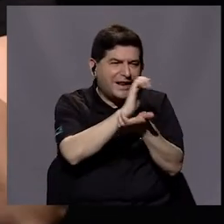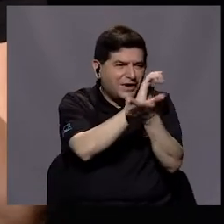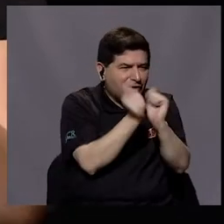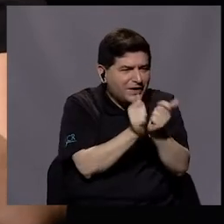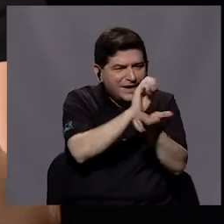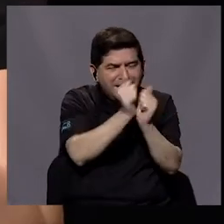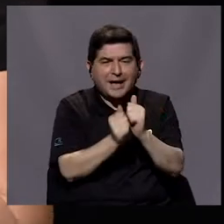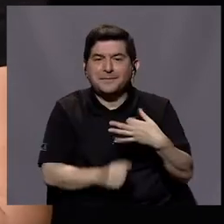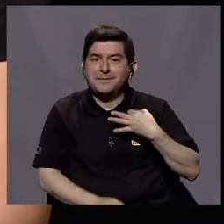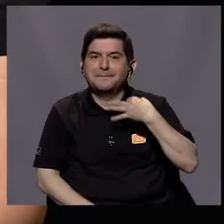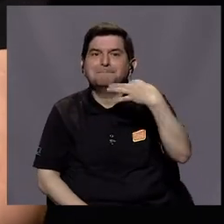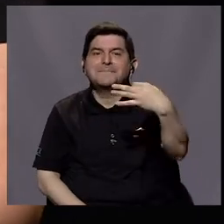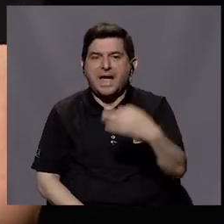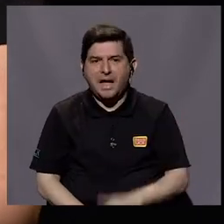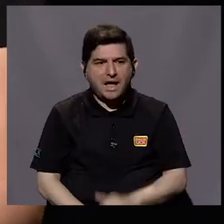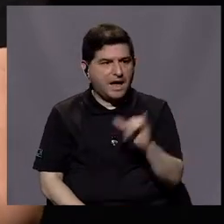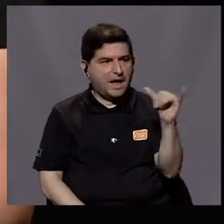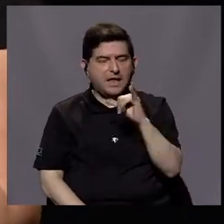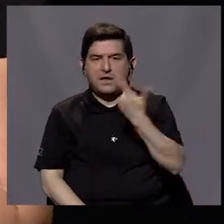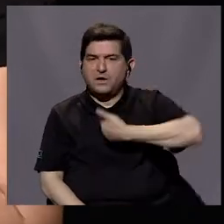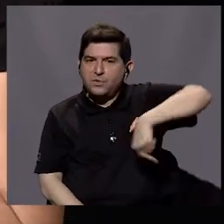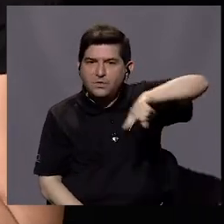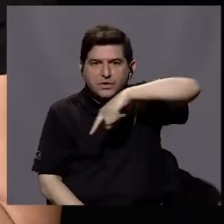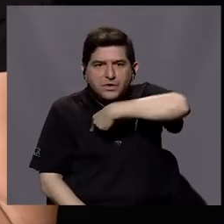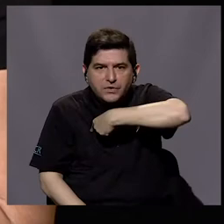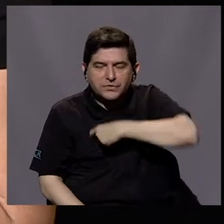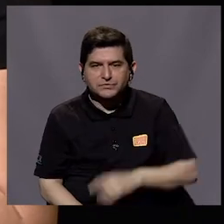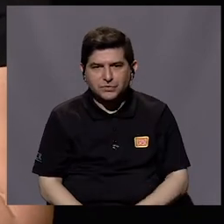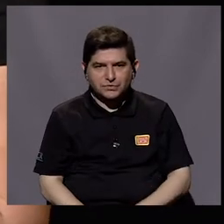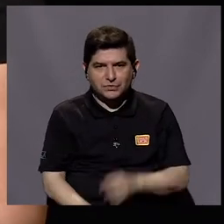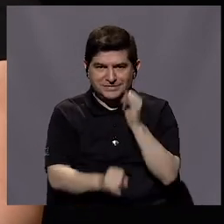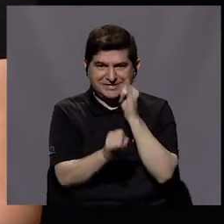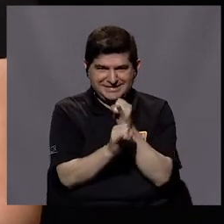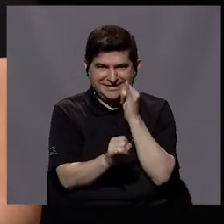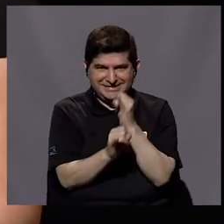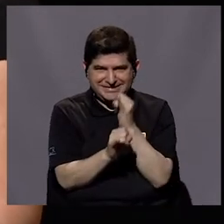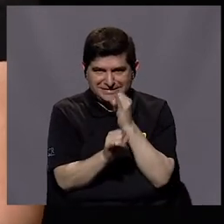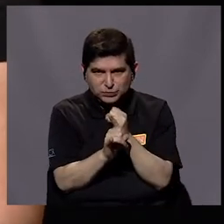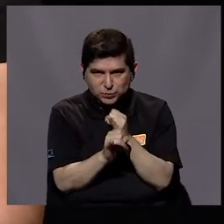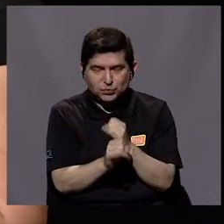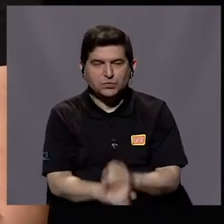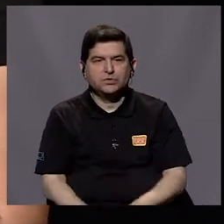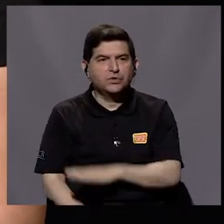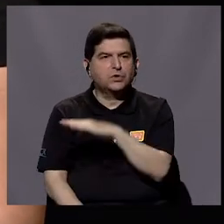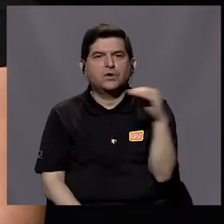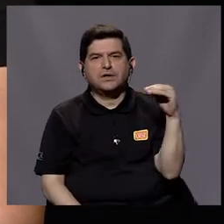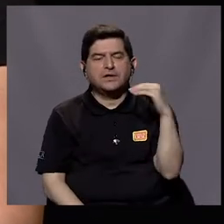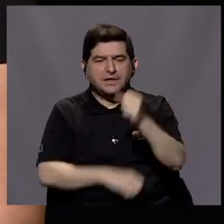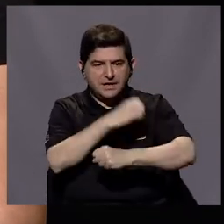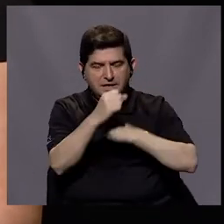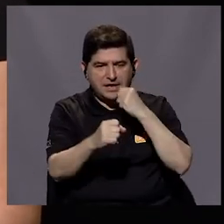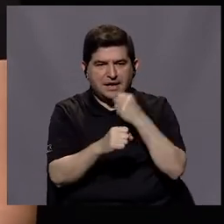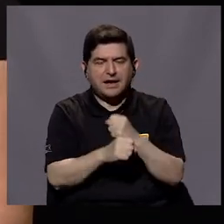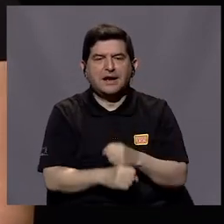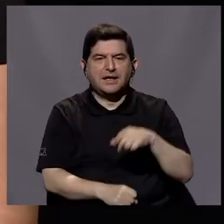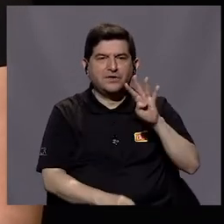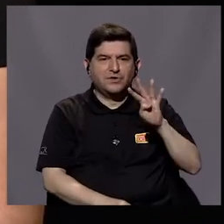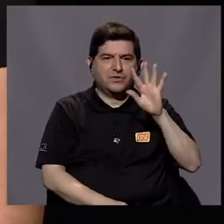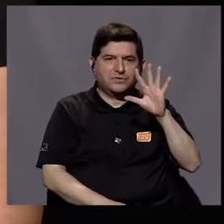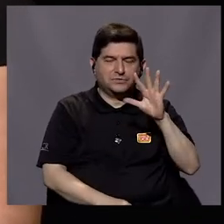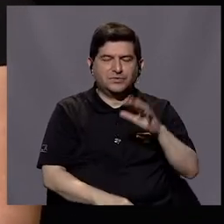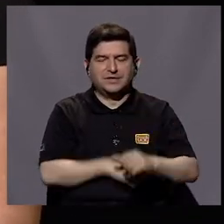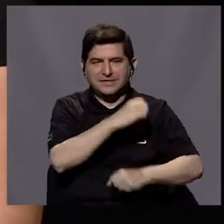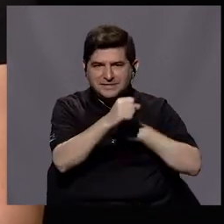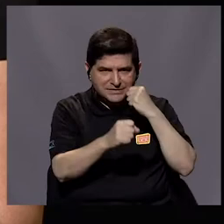que va cambiando todos los días y que también nosotros como instituto y justamente en nuestro año de aniversario, de